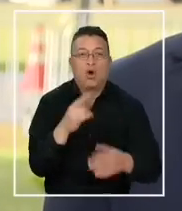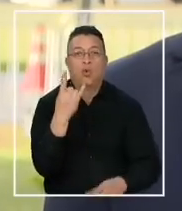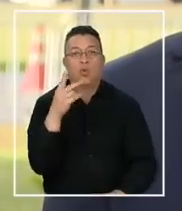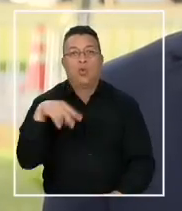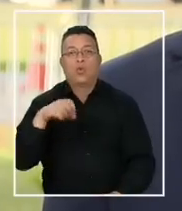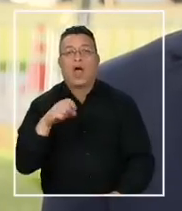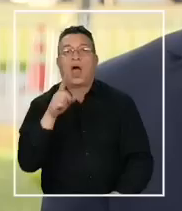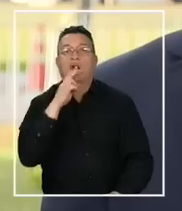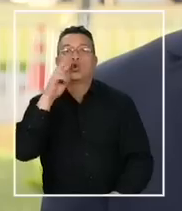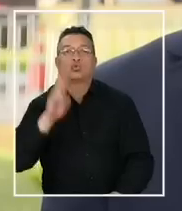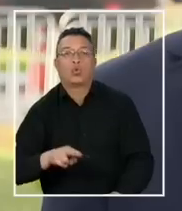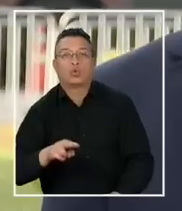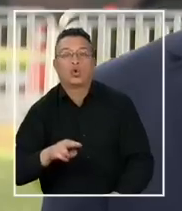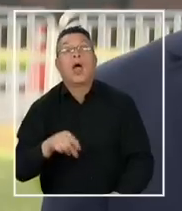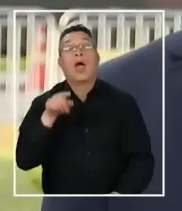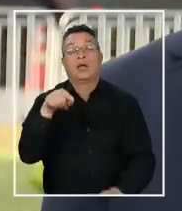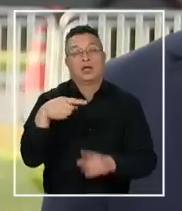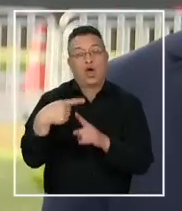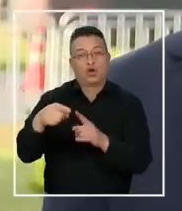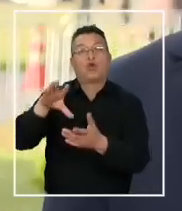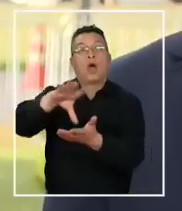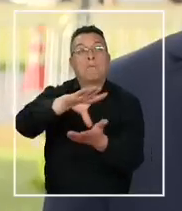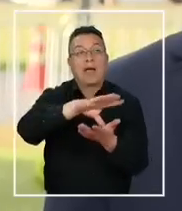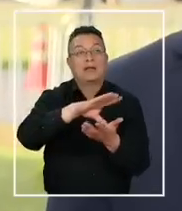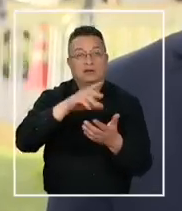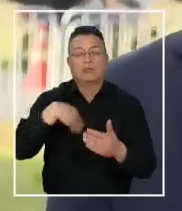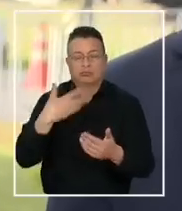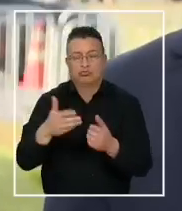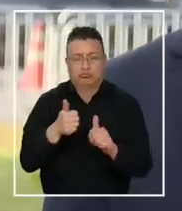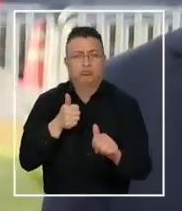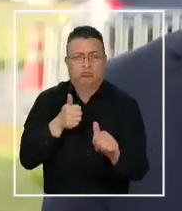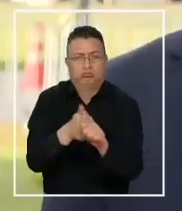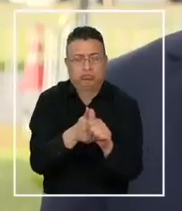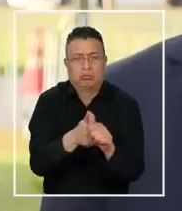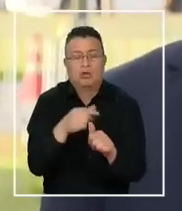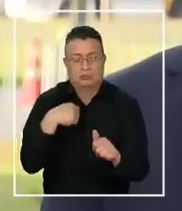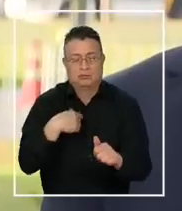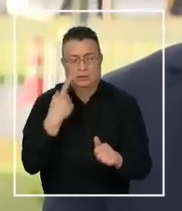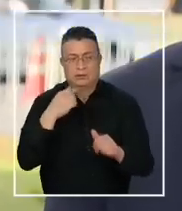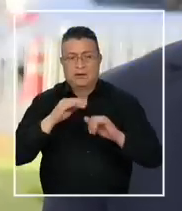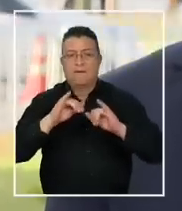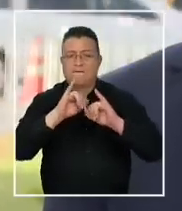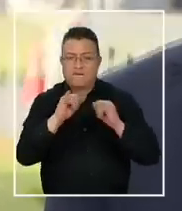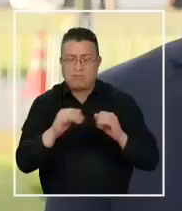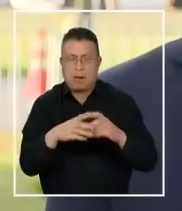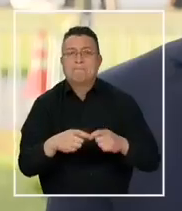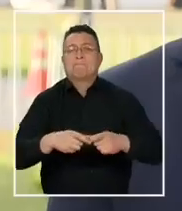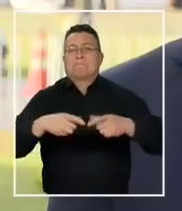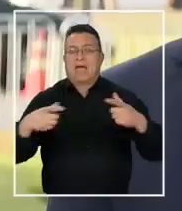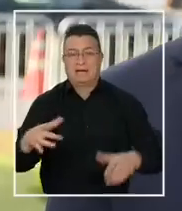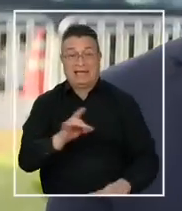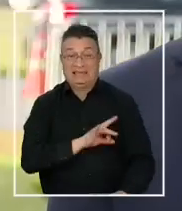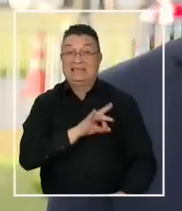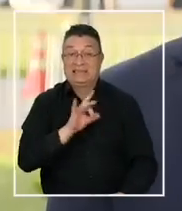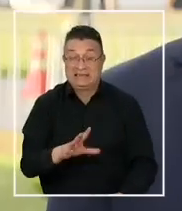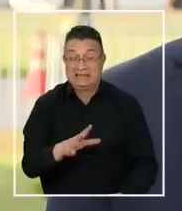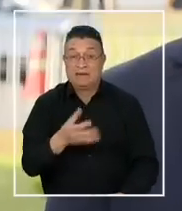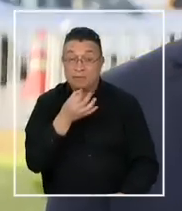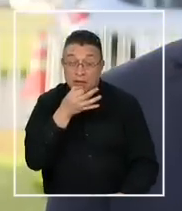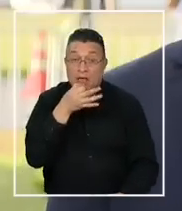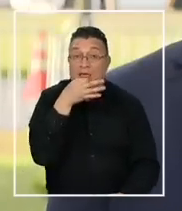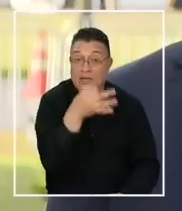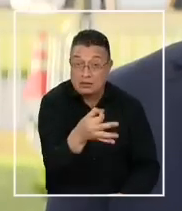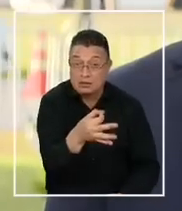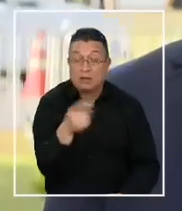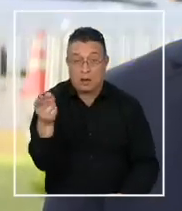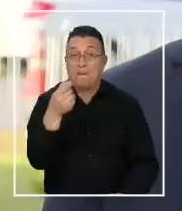y otros países que, en realidad, estamos patrocinando un mecanismo más amplio. Chile lo que planteó, y